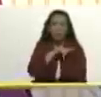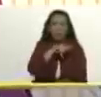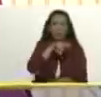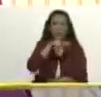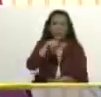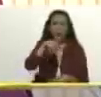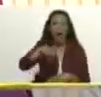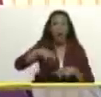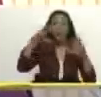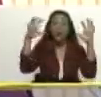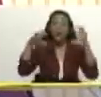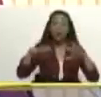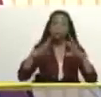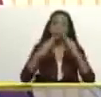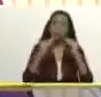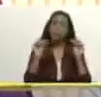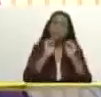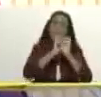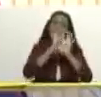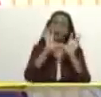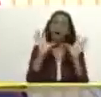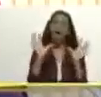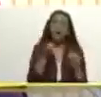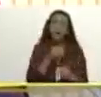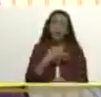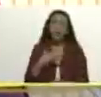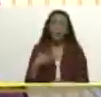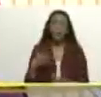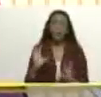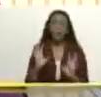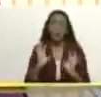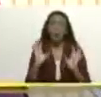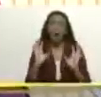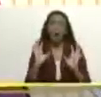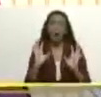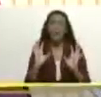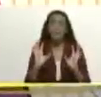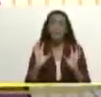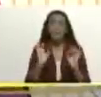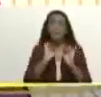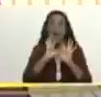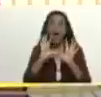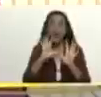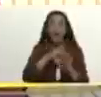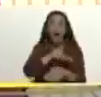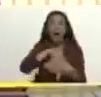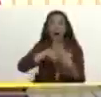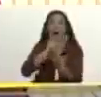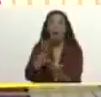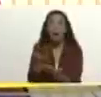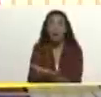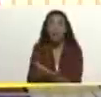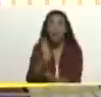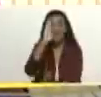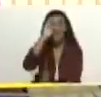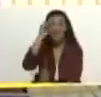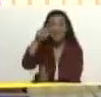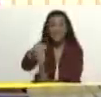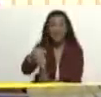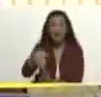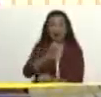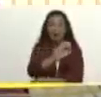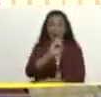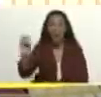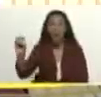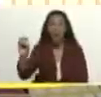Algunas nubes, pero despejado. Pero una vez que llegamos a Santa Elena de Guairem, de ahí directo a Oriente, de